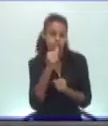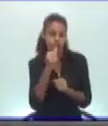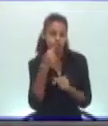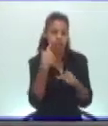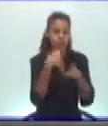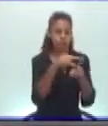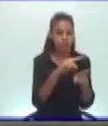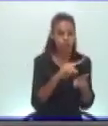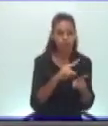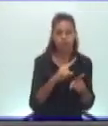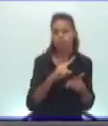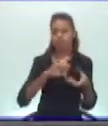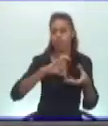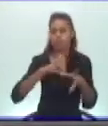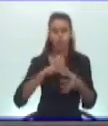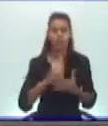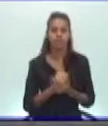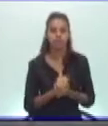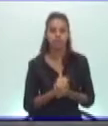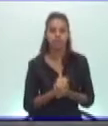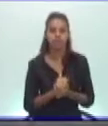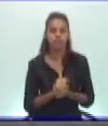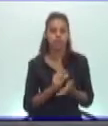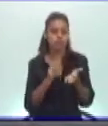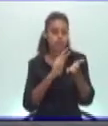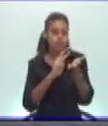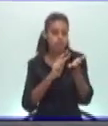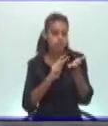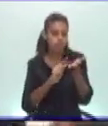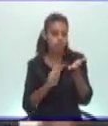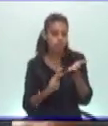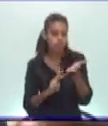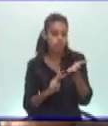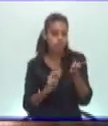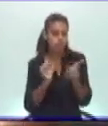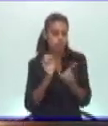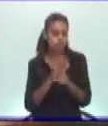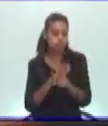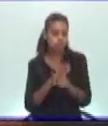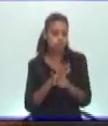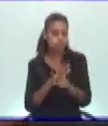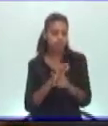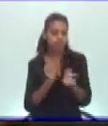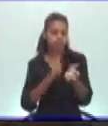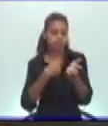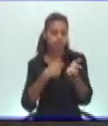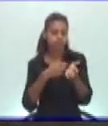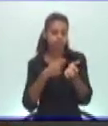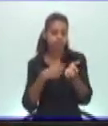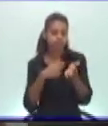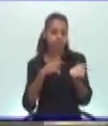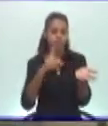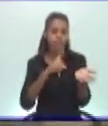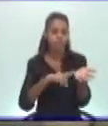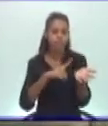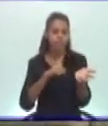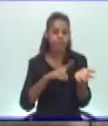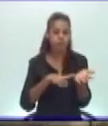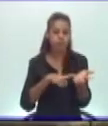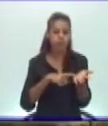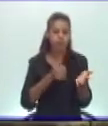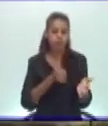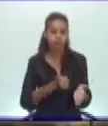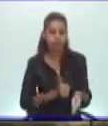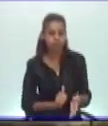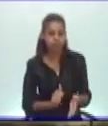cuándo se inició esto es leyéndole una carta de un padre a su hijo. Quiero que